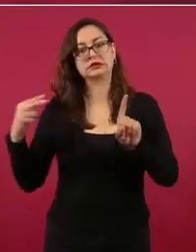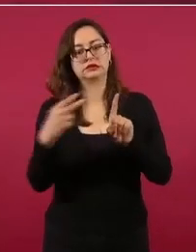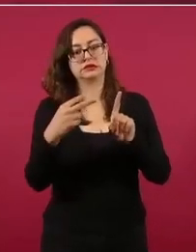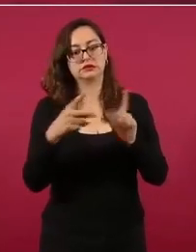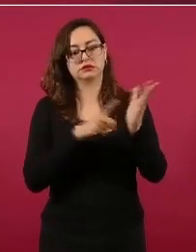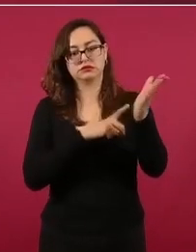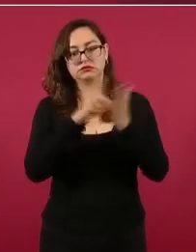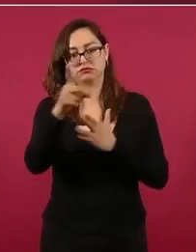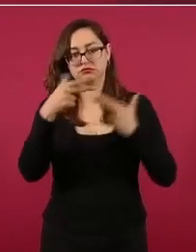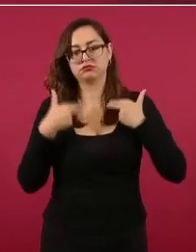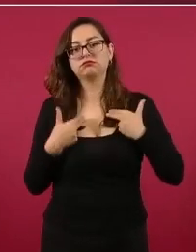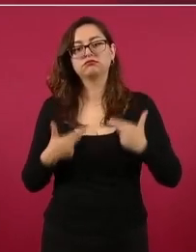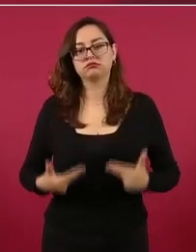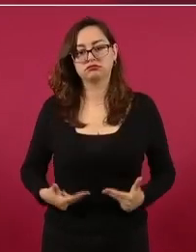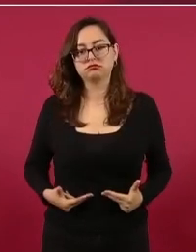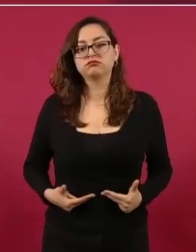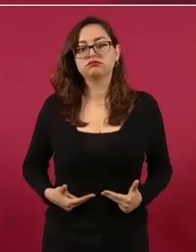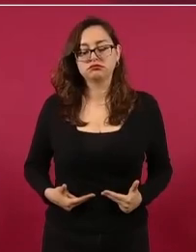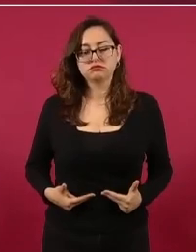derechos humanos.